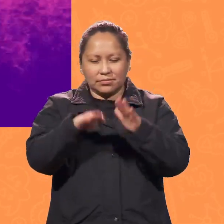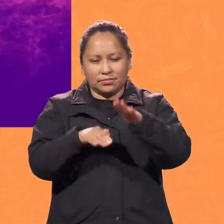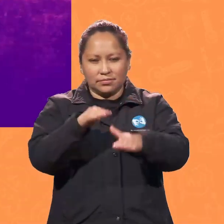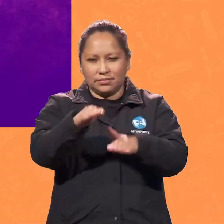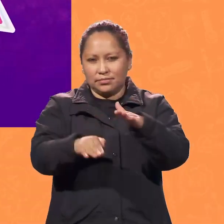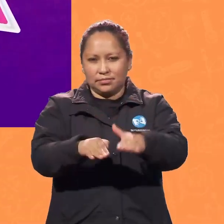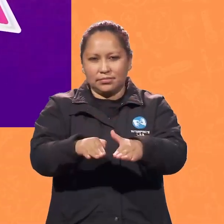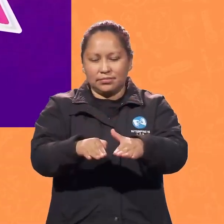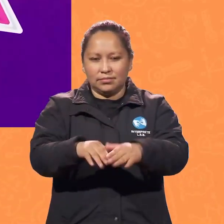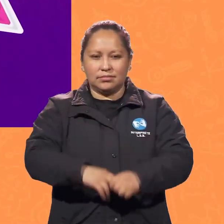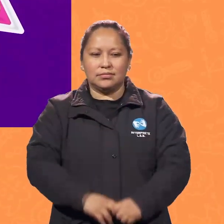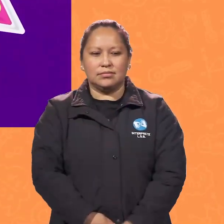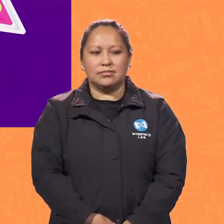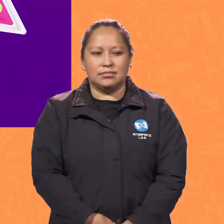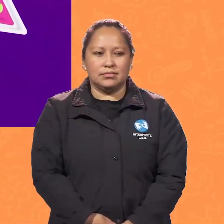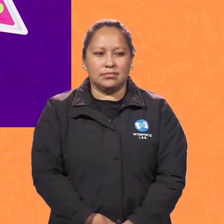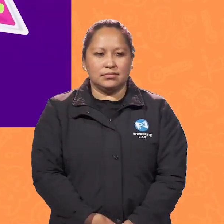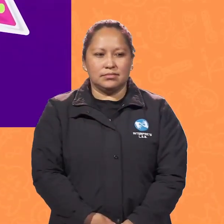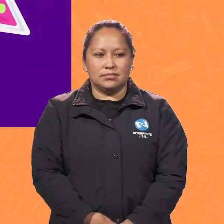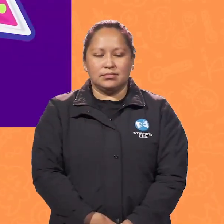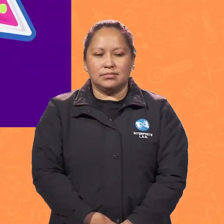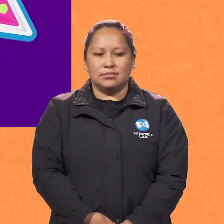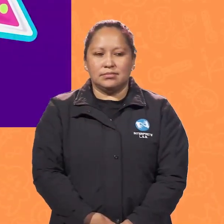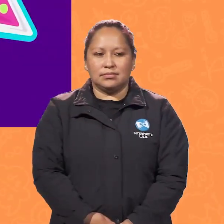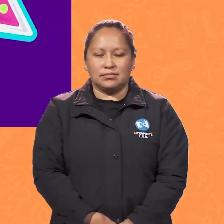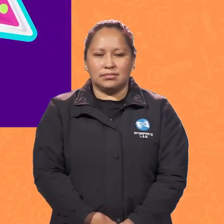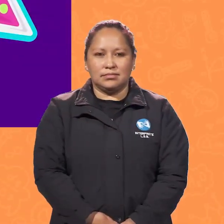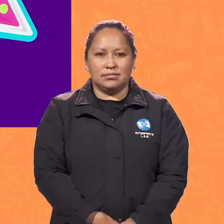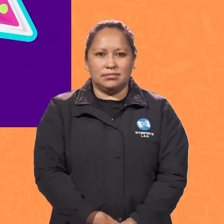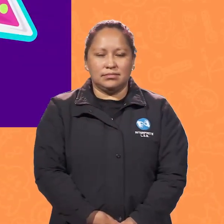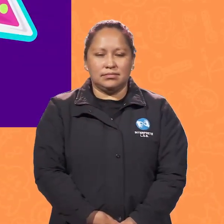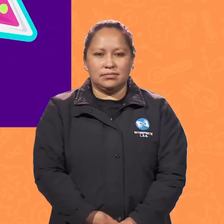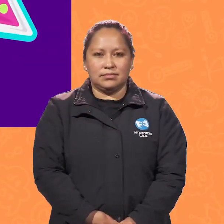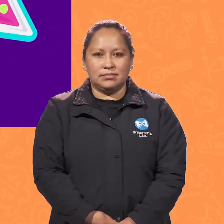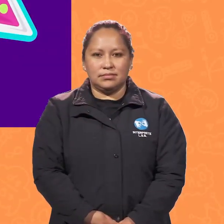¡Explorando Ando! ¡Explorando Ando!